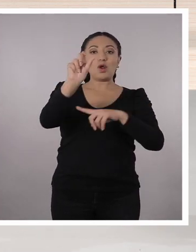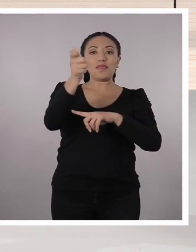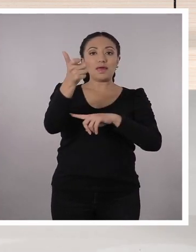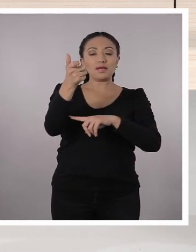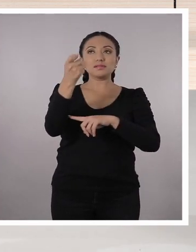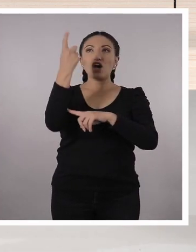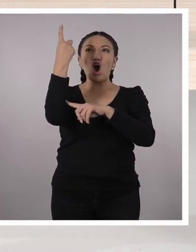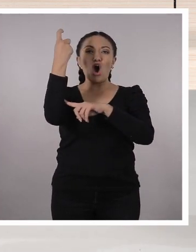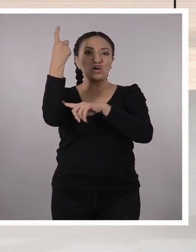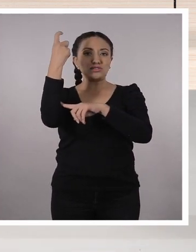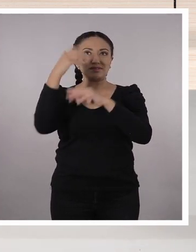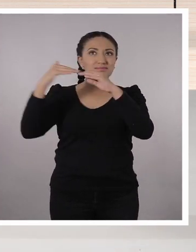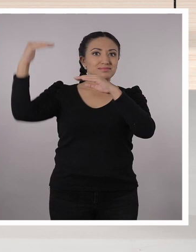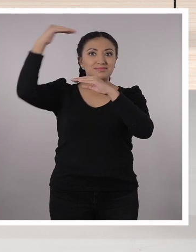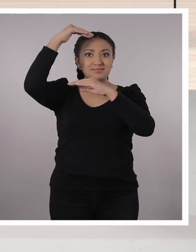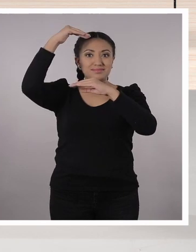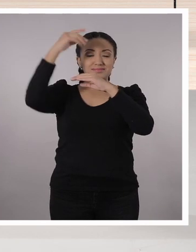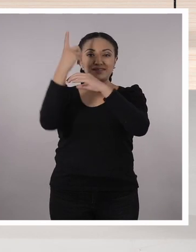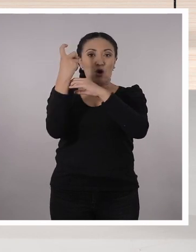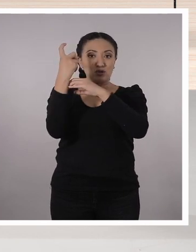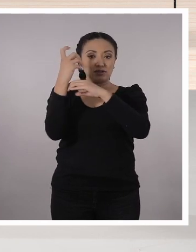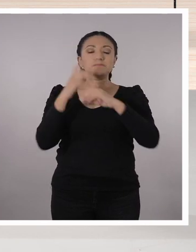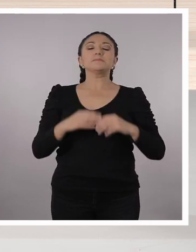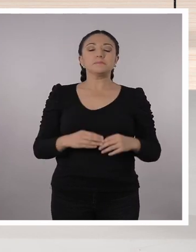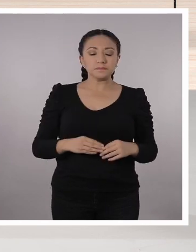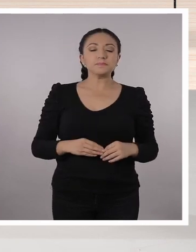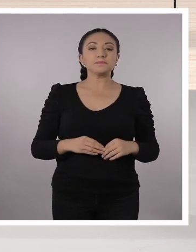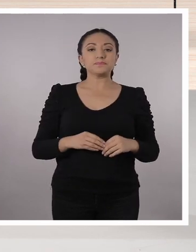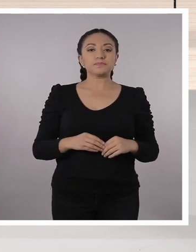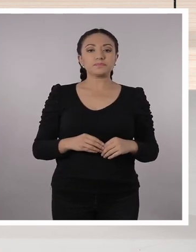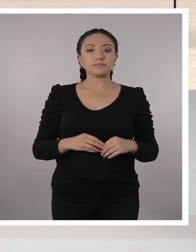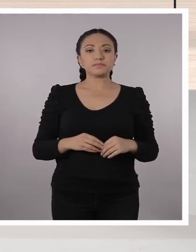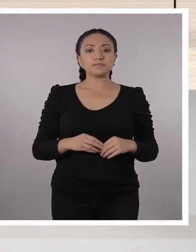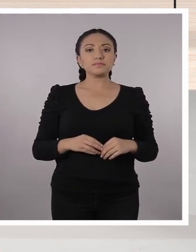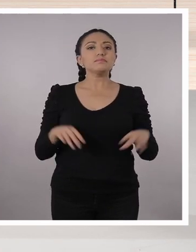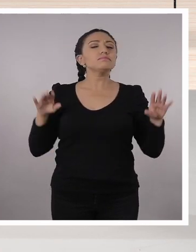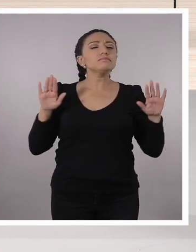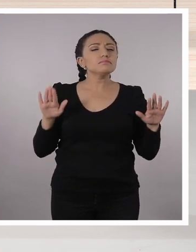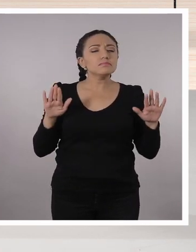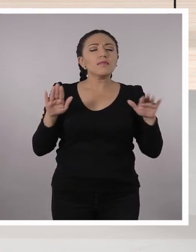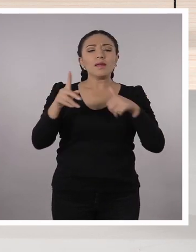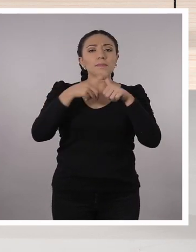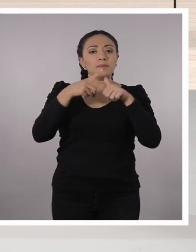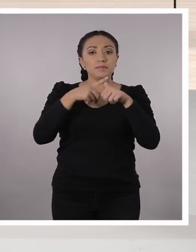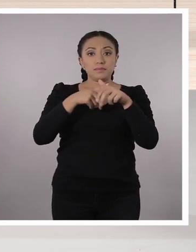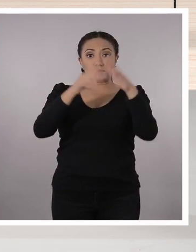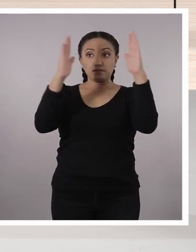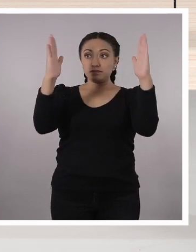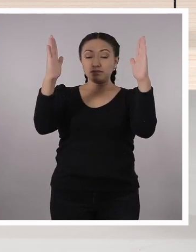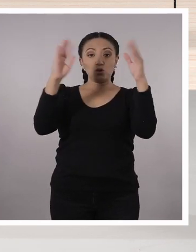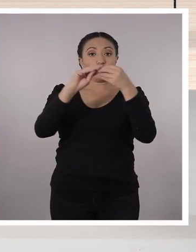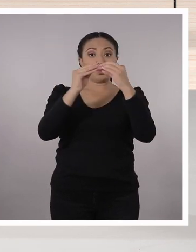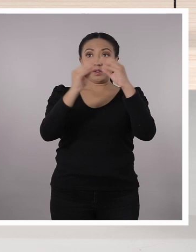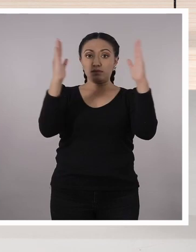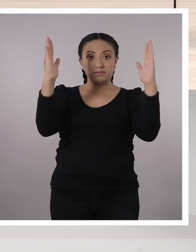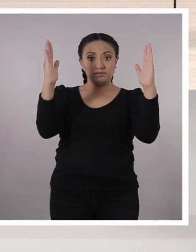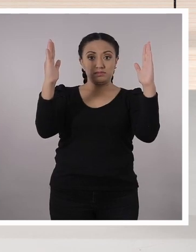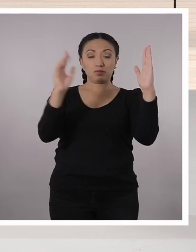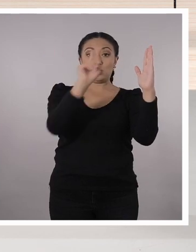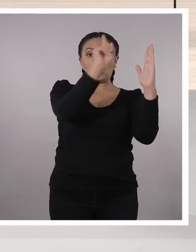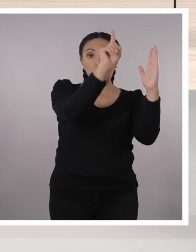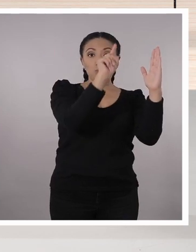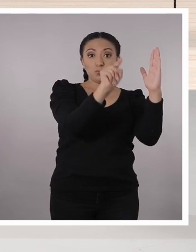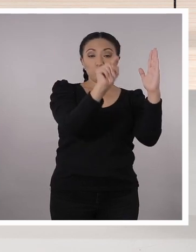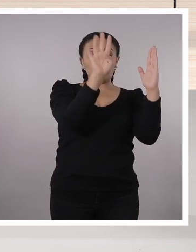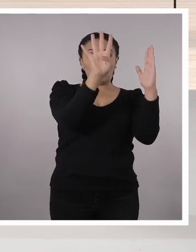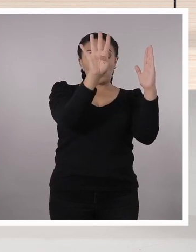10 a la 11 en notación científica, ¿no es cierto? La primera parte del número, que es